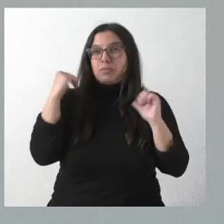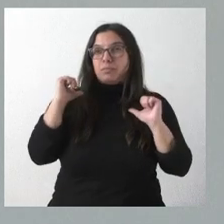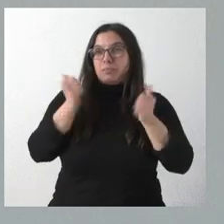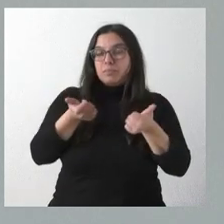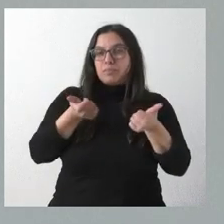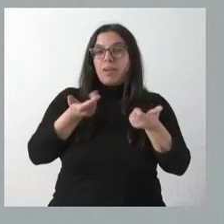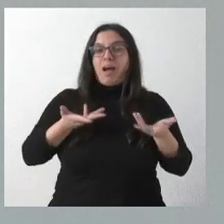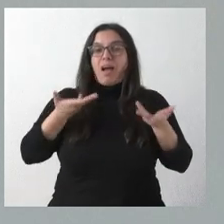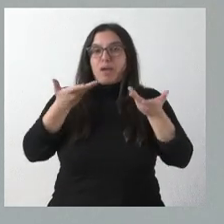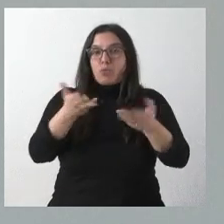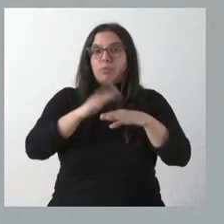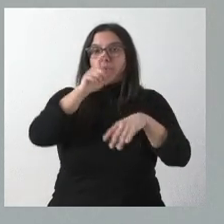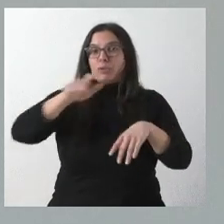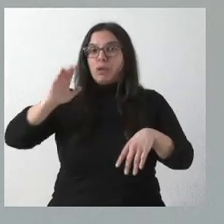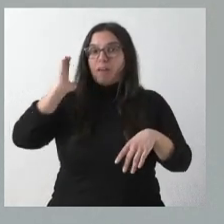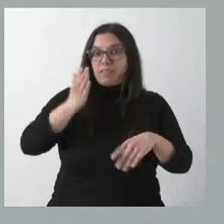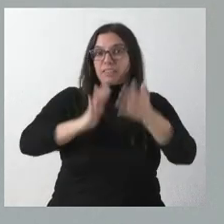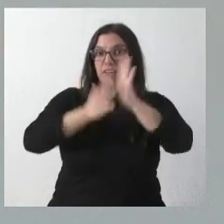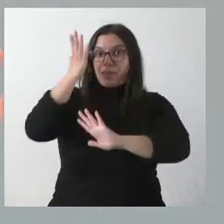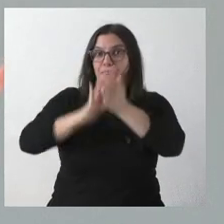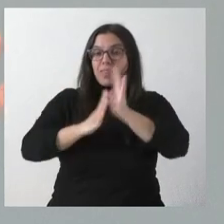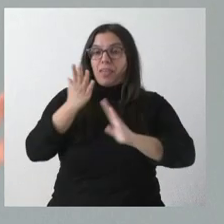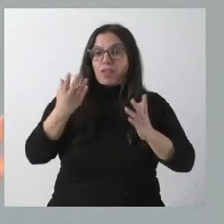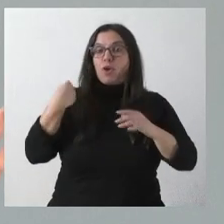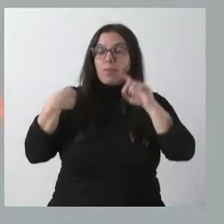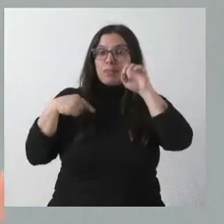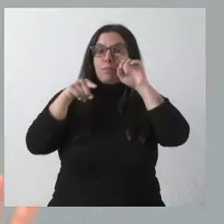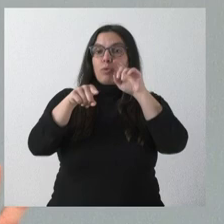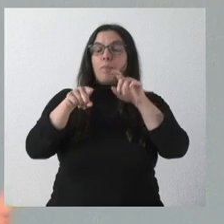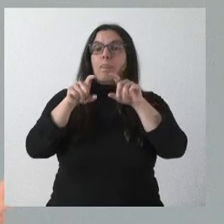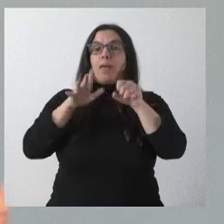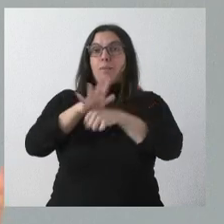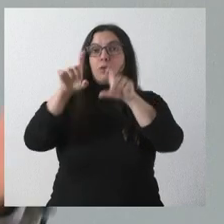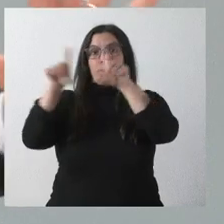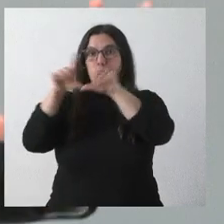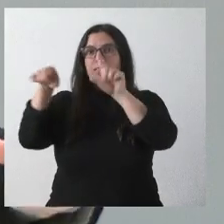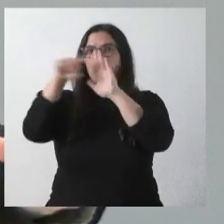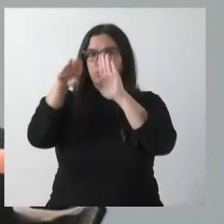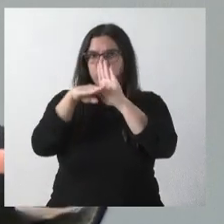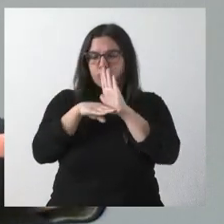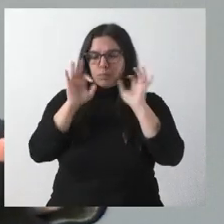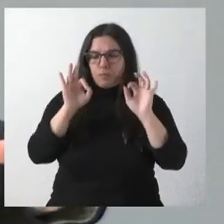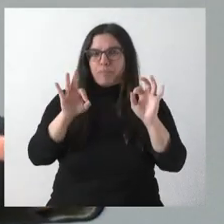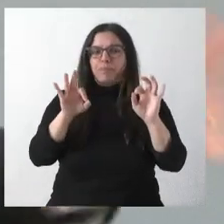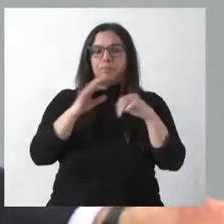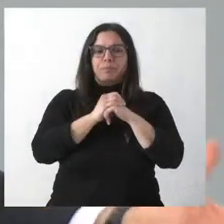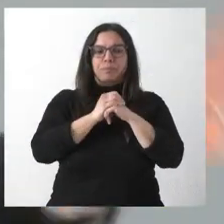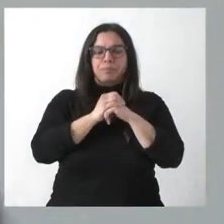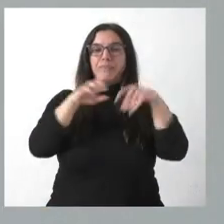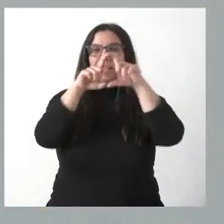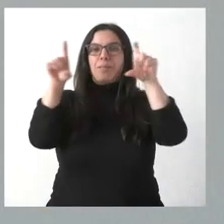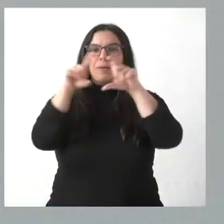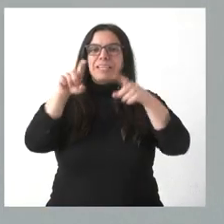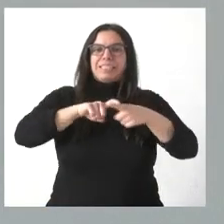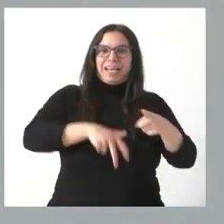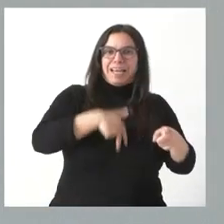ayudas a las personas afectadas, estaban estas en el ámbito empresarial, empresas de carácter general y empresas